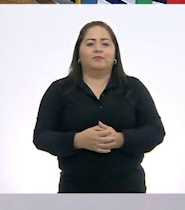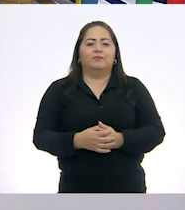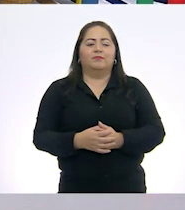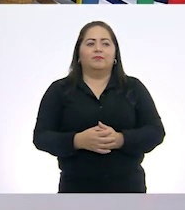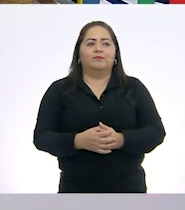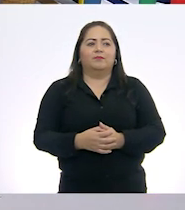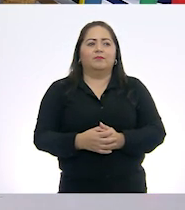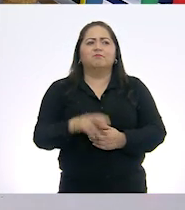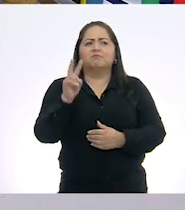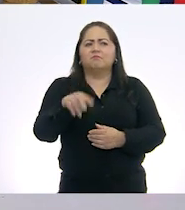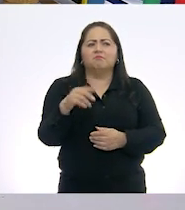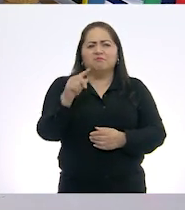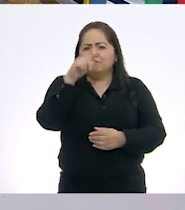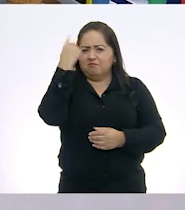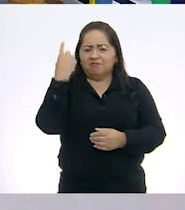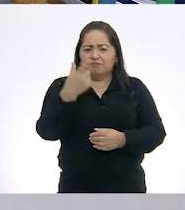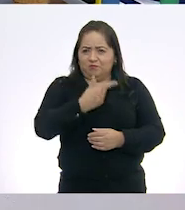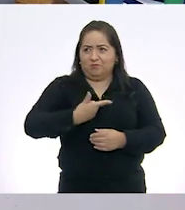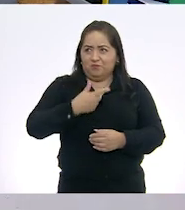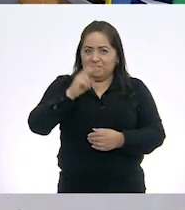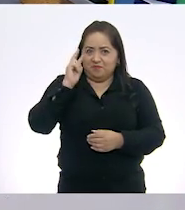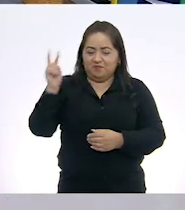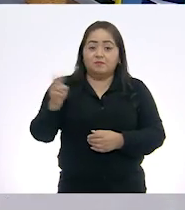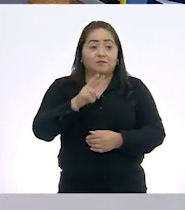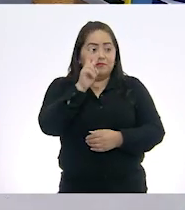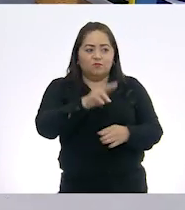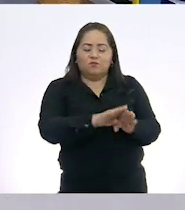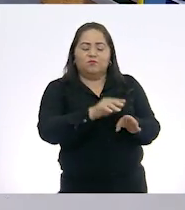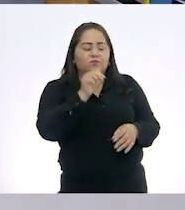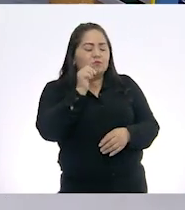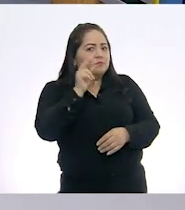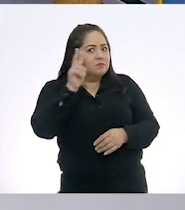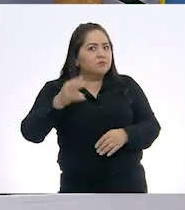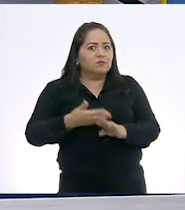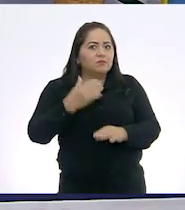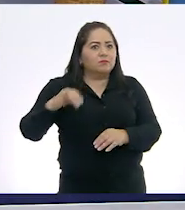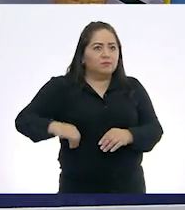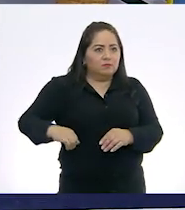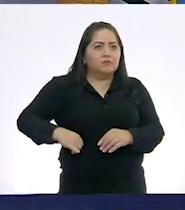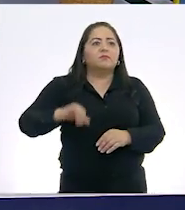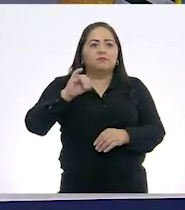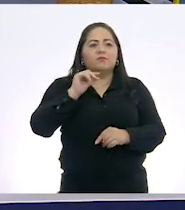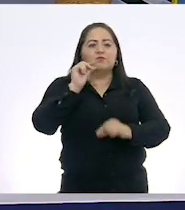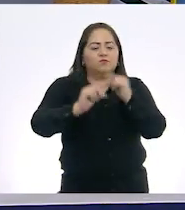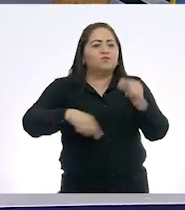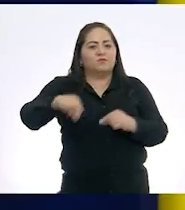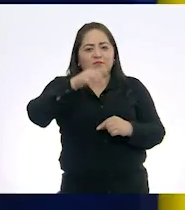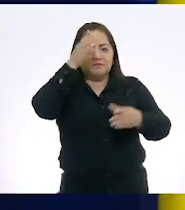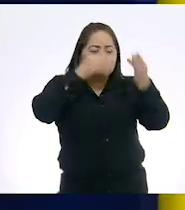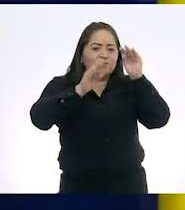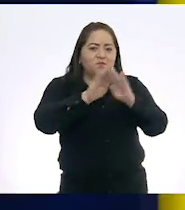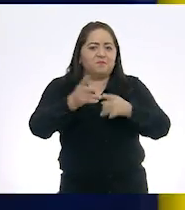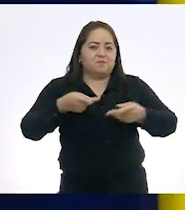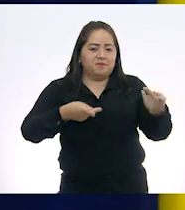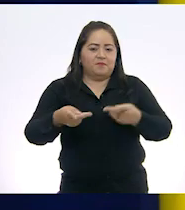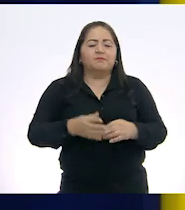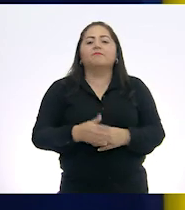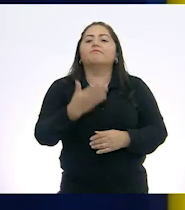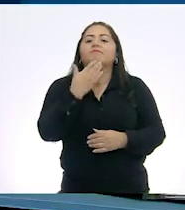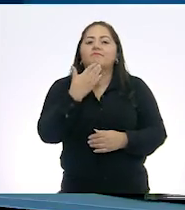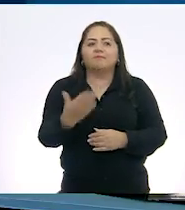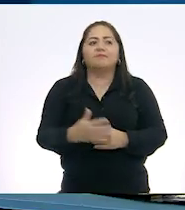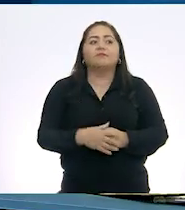¿Qué tal, Joaquín? ¿Te gustó la aplicación? Como siempre, maestro, muy interesante y claro que lo uno aprendiendo a través de la práctica. Bien.